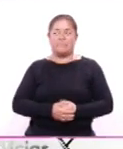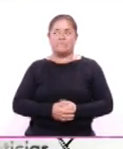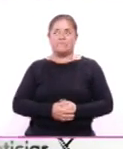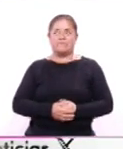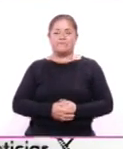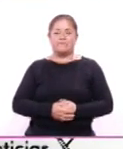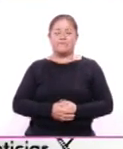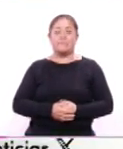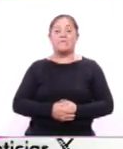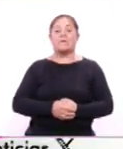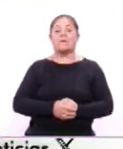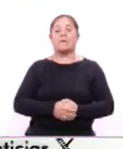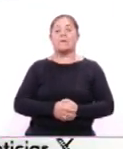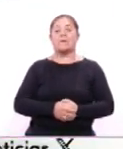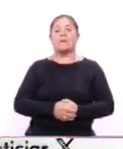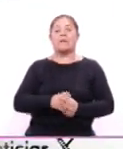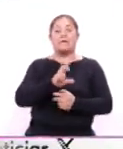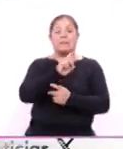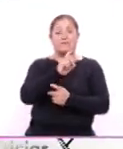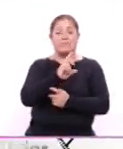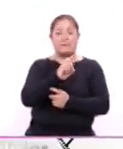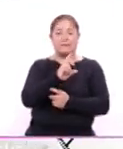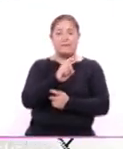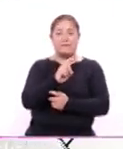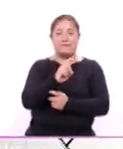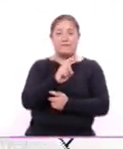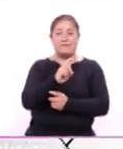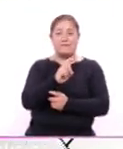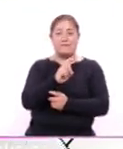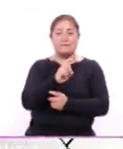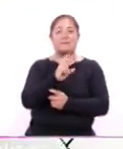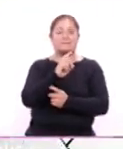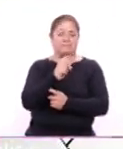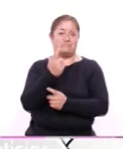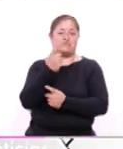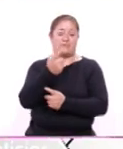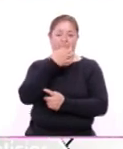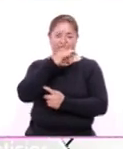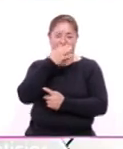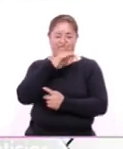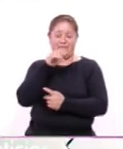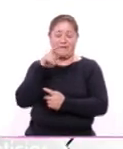Celebra su 31 aniversario la Comisión Estatal de Derechos Humanos en Tlaxcala.